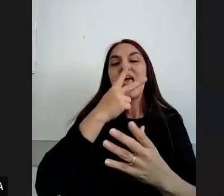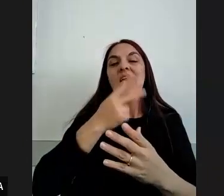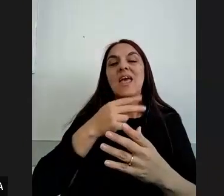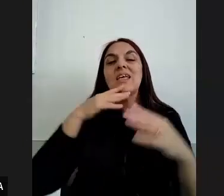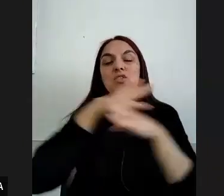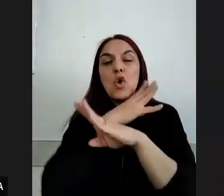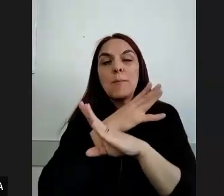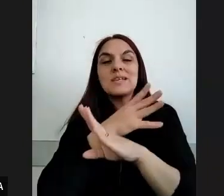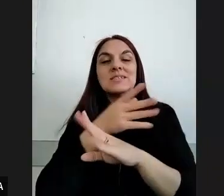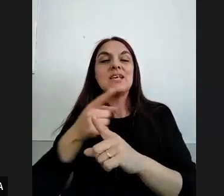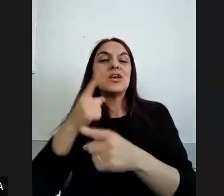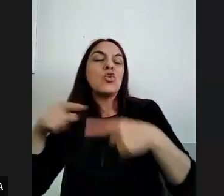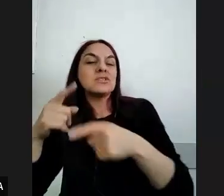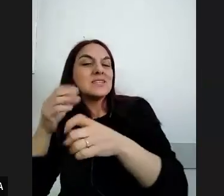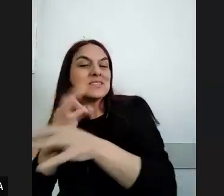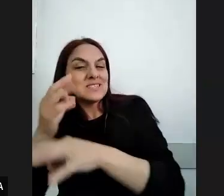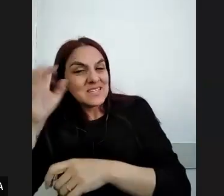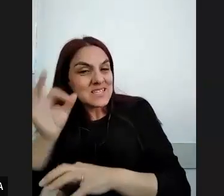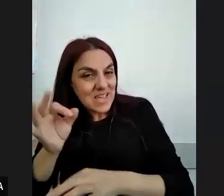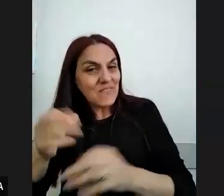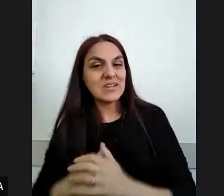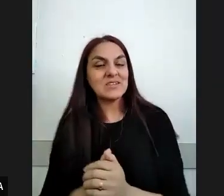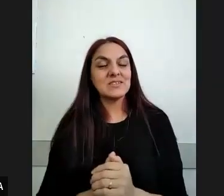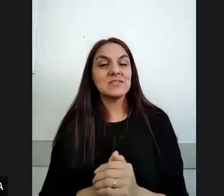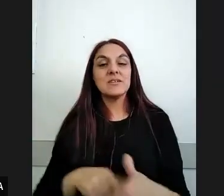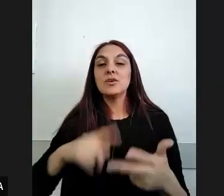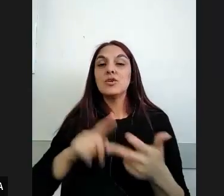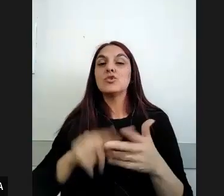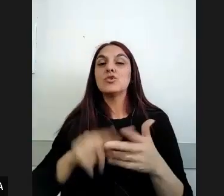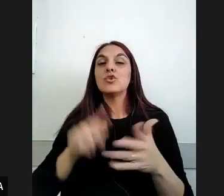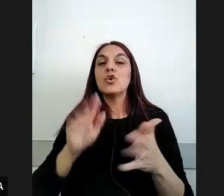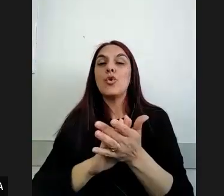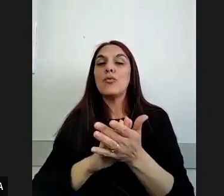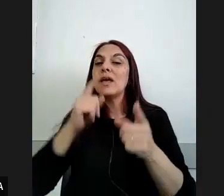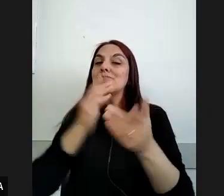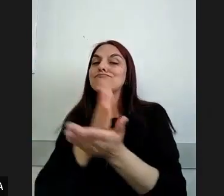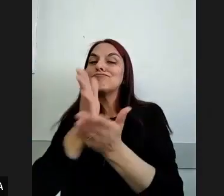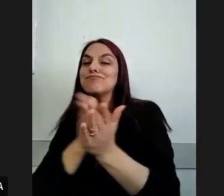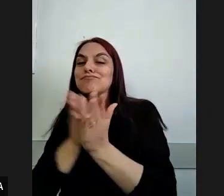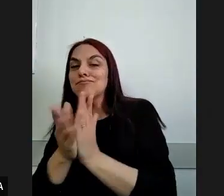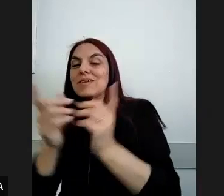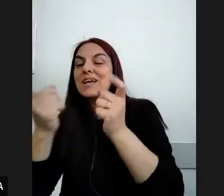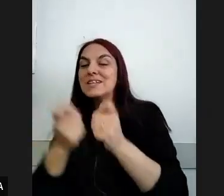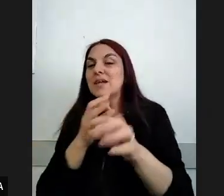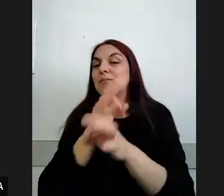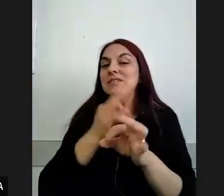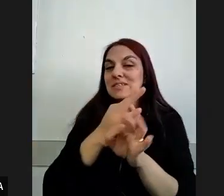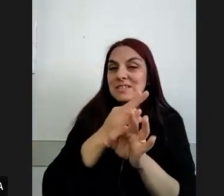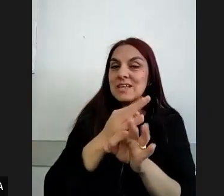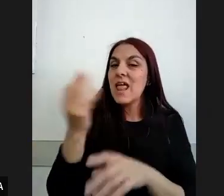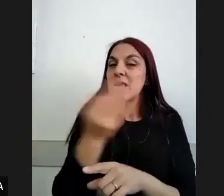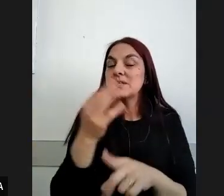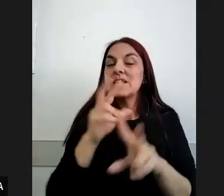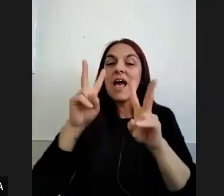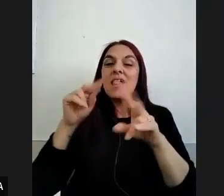interesante que deja planteada María Laura es en términos de los contenidos a revisar en específicamente en